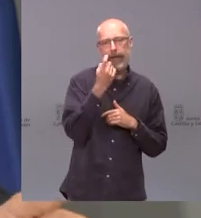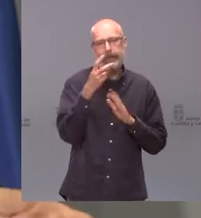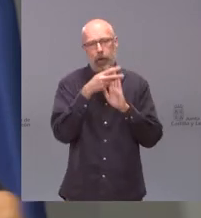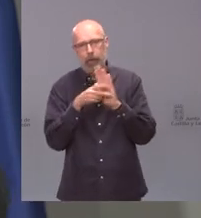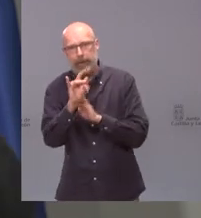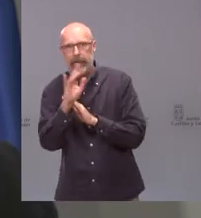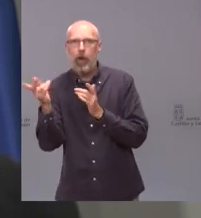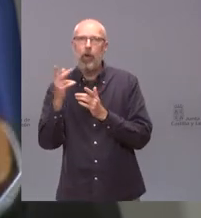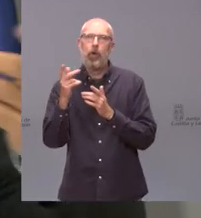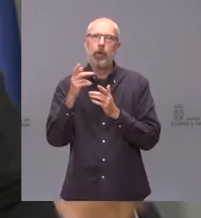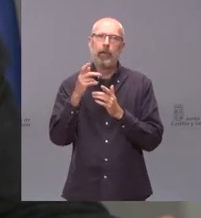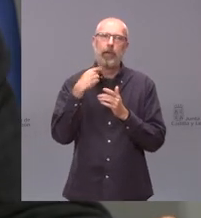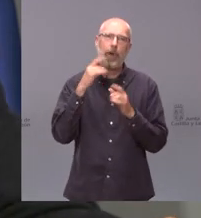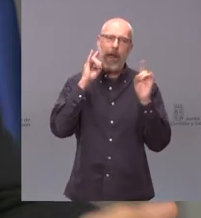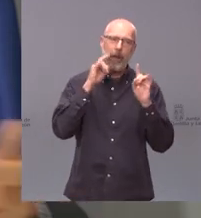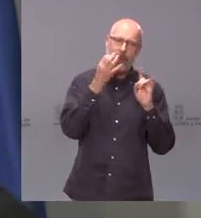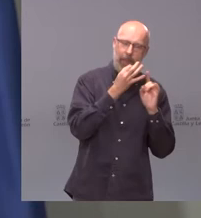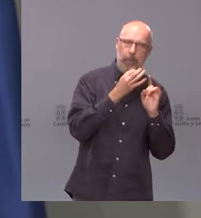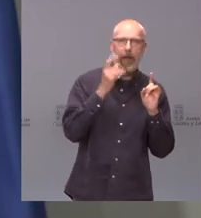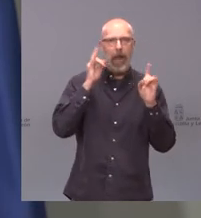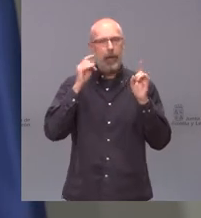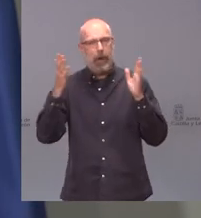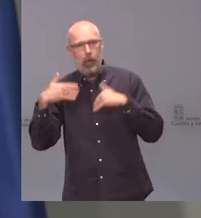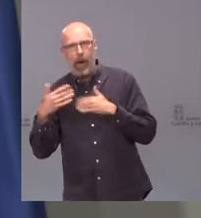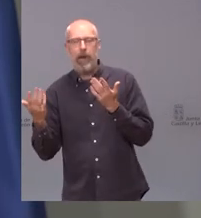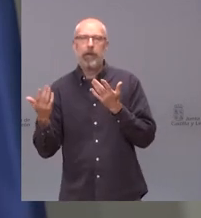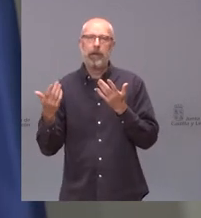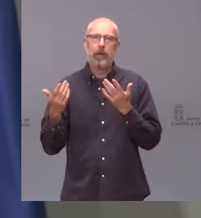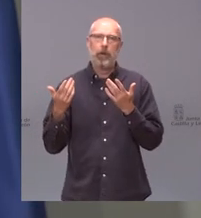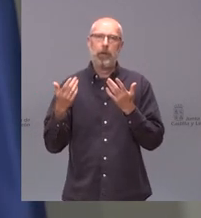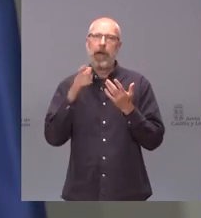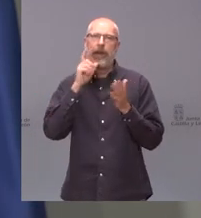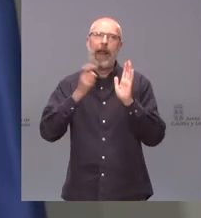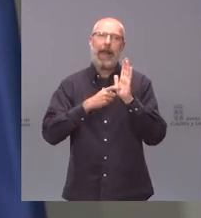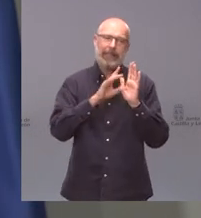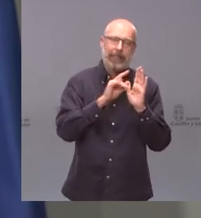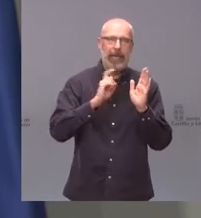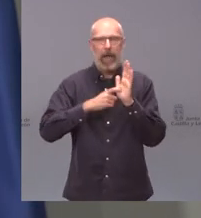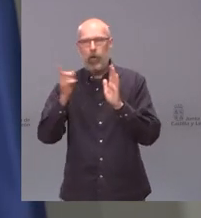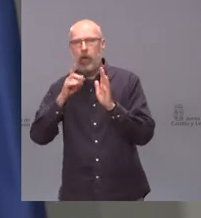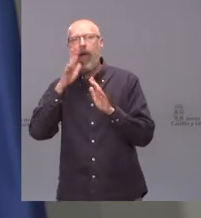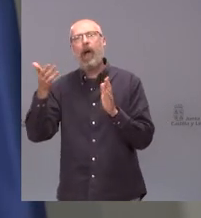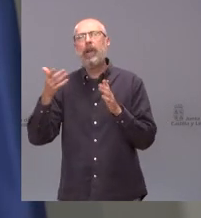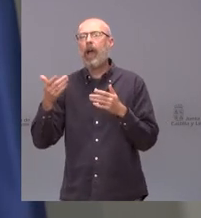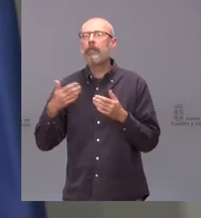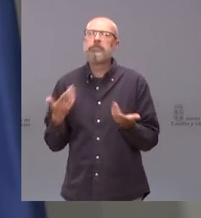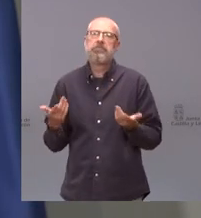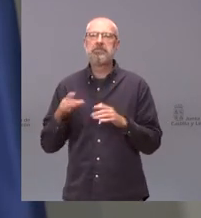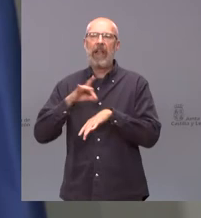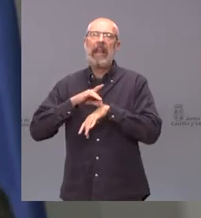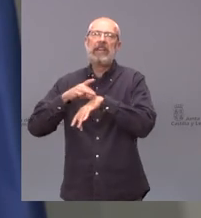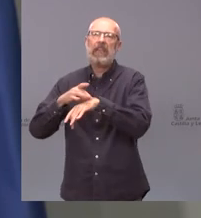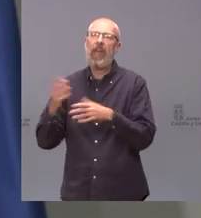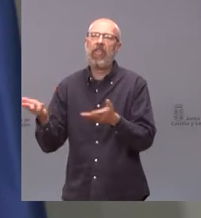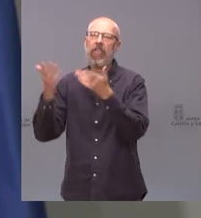obligatorio es imprescindible después no después te voy a dar una ley y ahora te voy a dar una guía de bolsillo ahora te voy a hacer un manual de bolsillo de restricciones